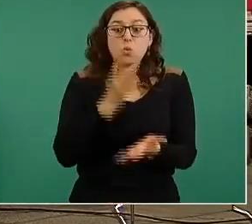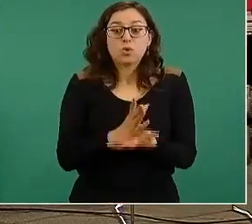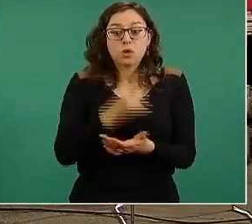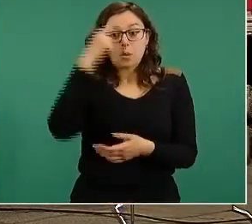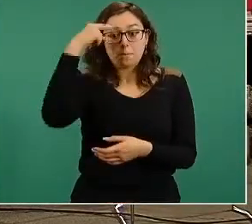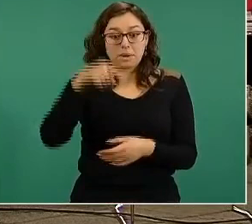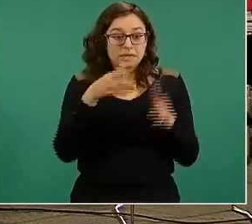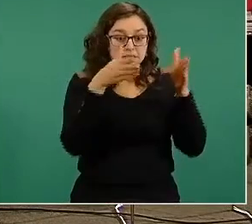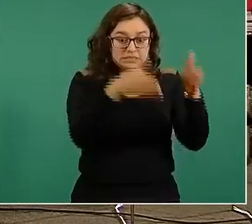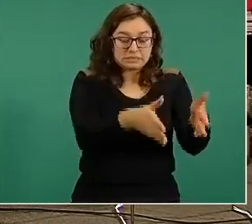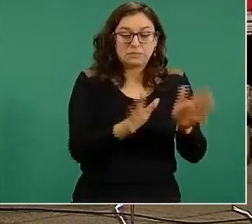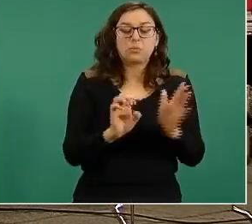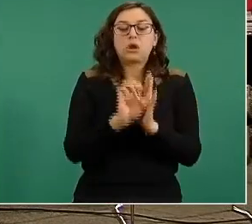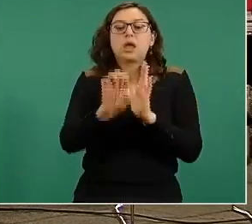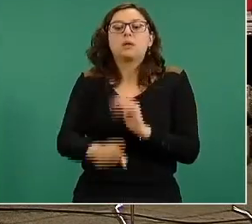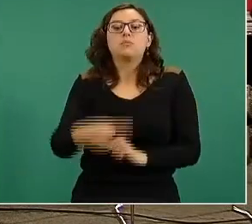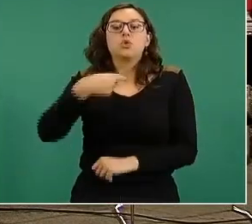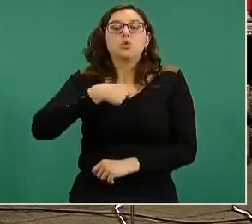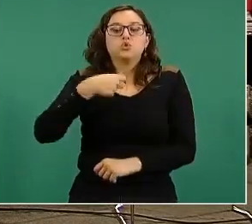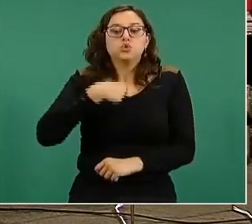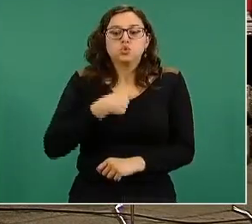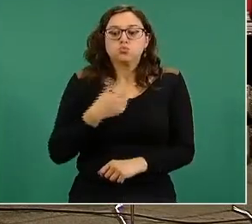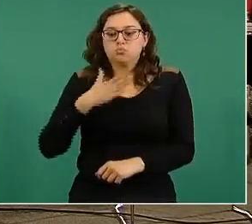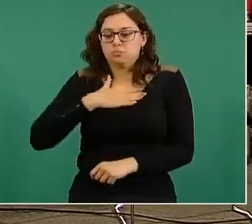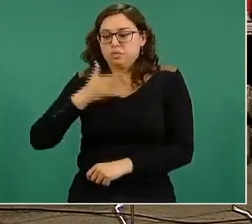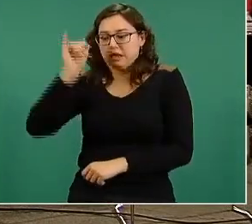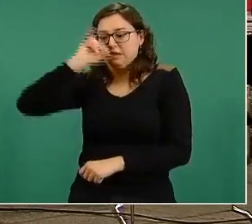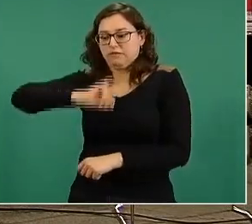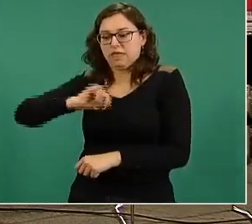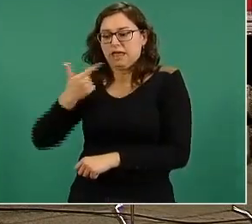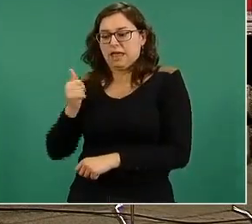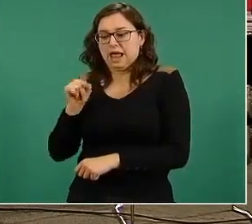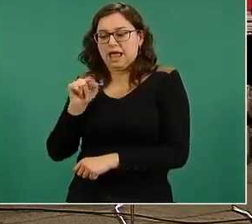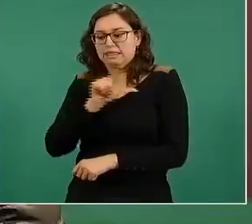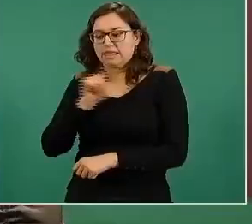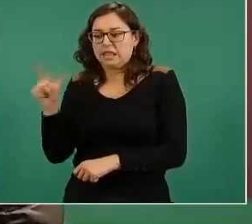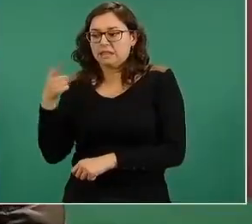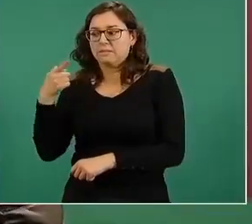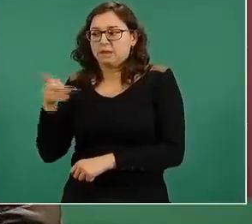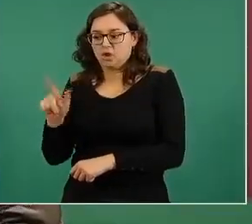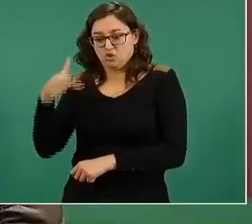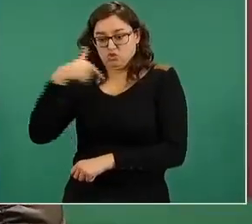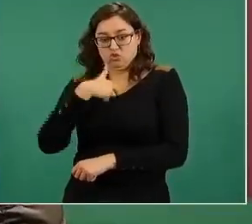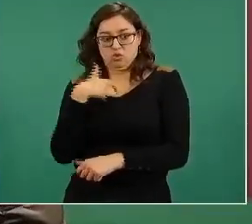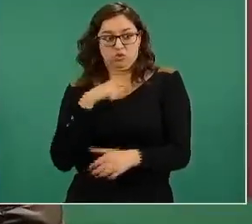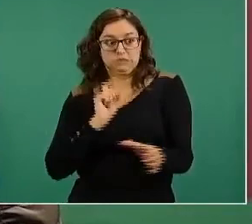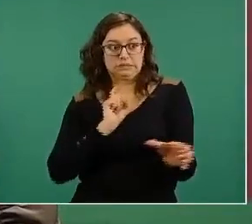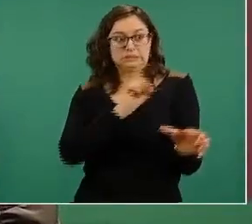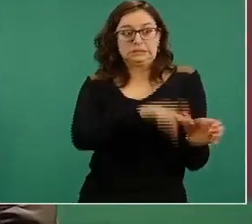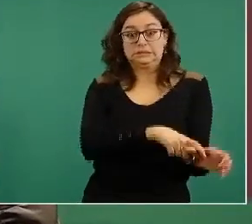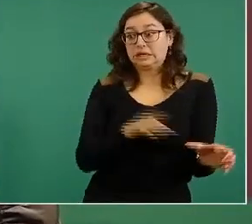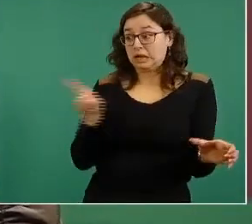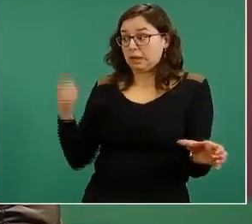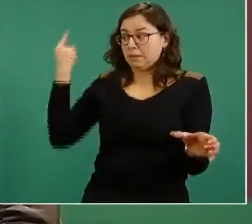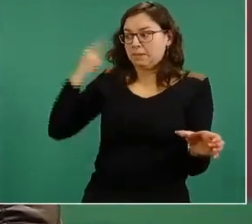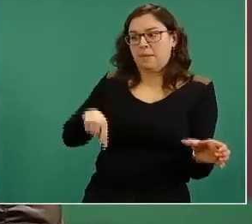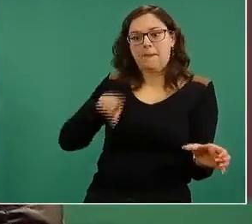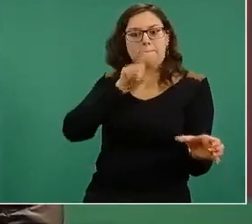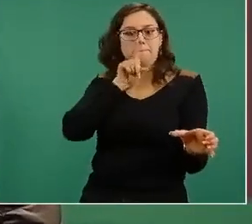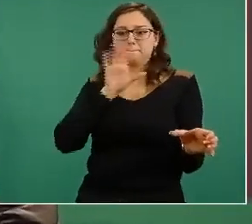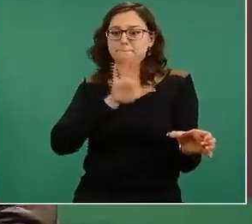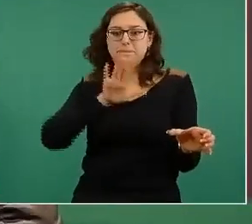deja de ser el doctor López-Gatell y es el comandante de ese operativo. Este es el caso, el caso en el que